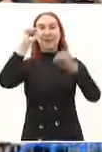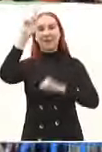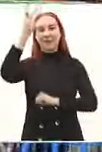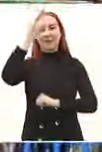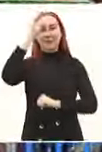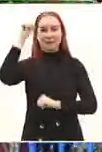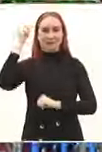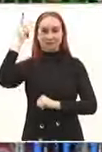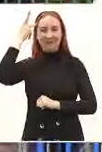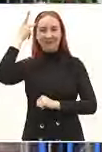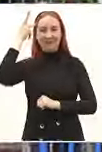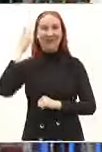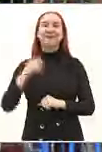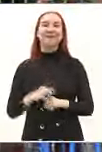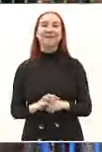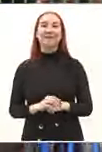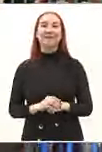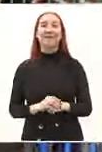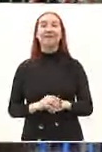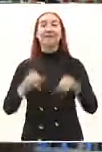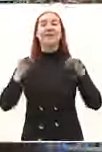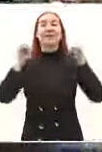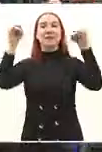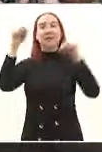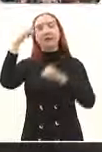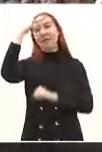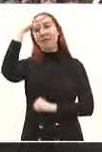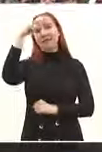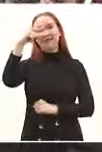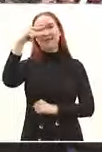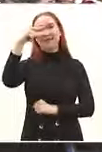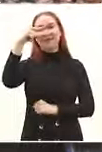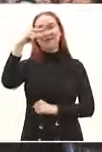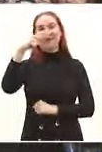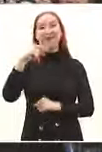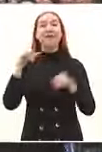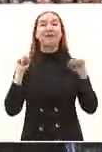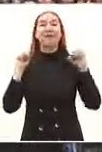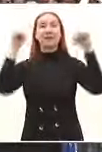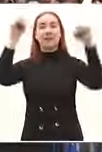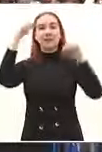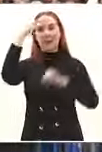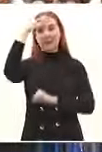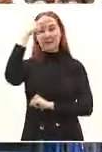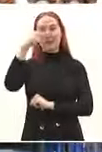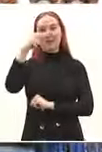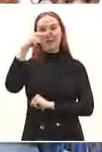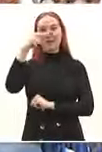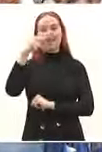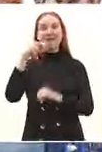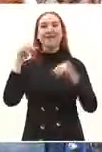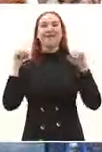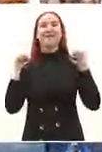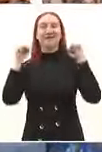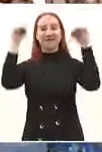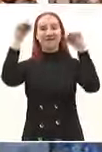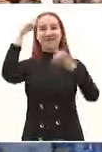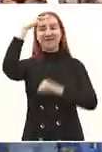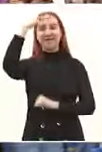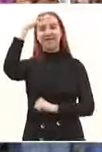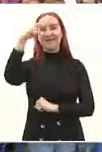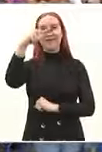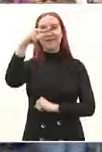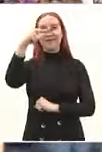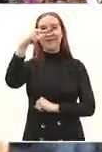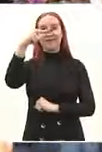Potosí viva México viva México viva México